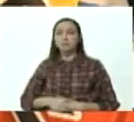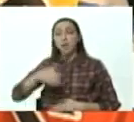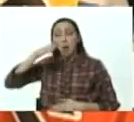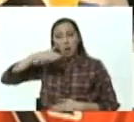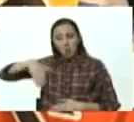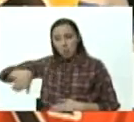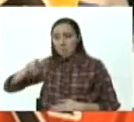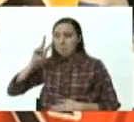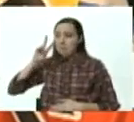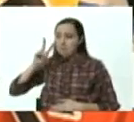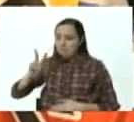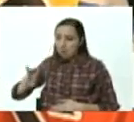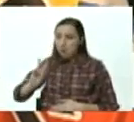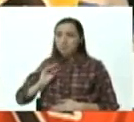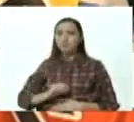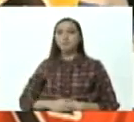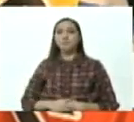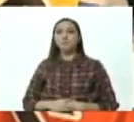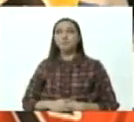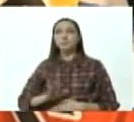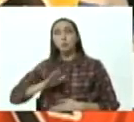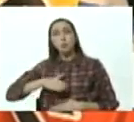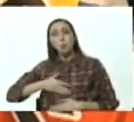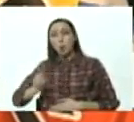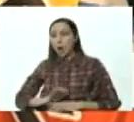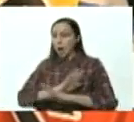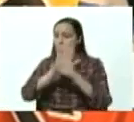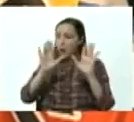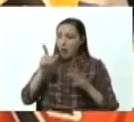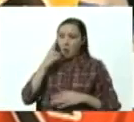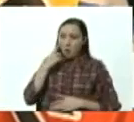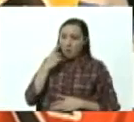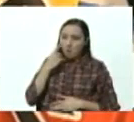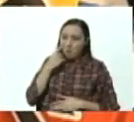pueden contemplar directamente